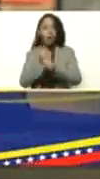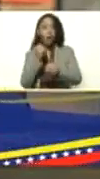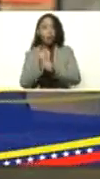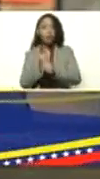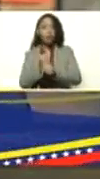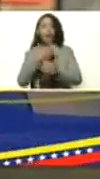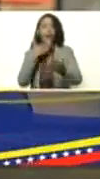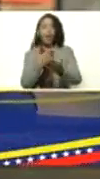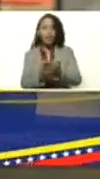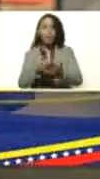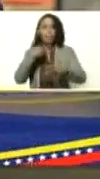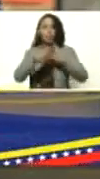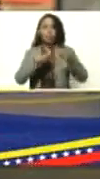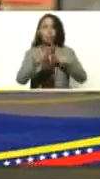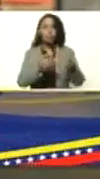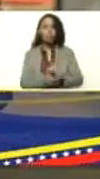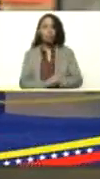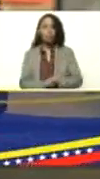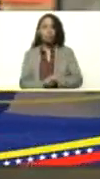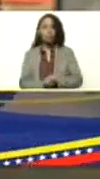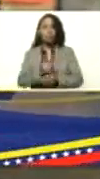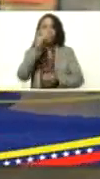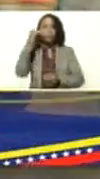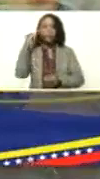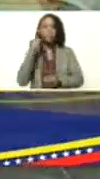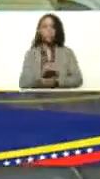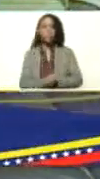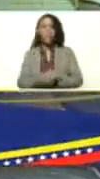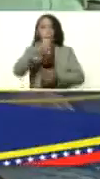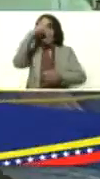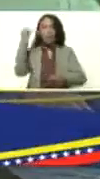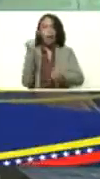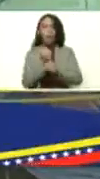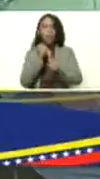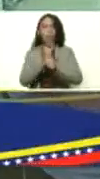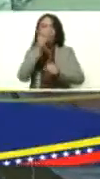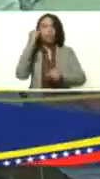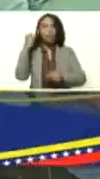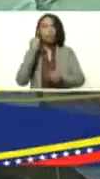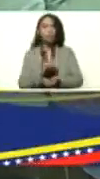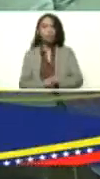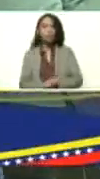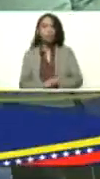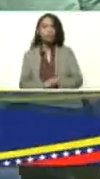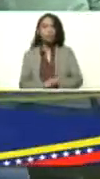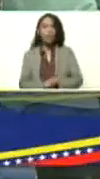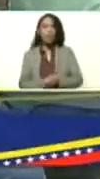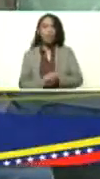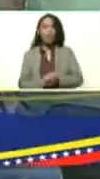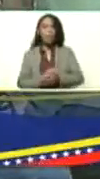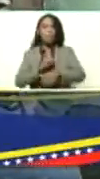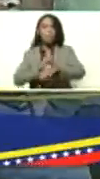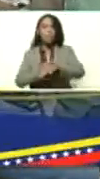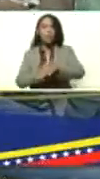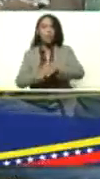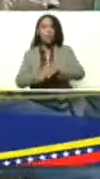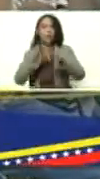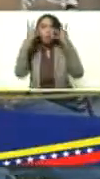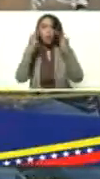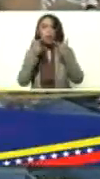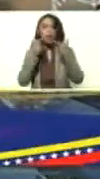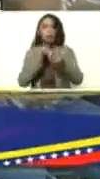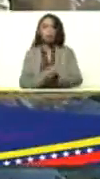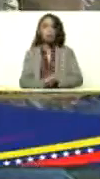productores productoras trabajadores trabajadoras veterinarias veterinarios